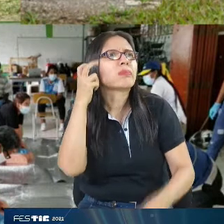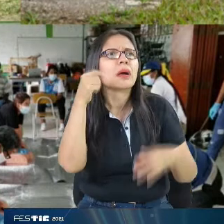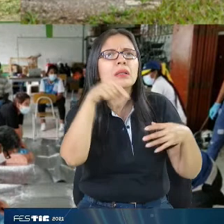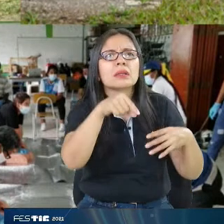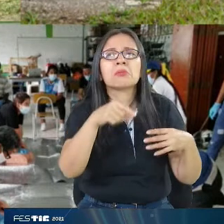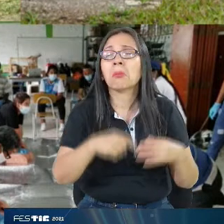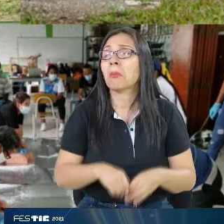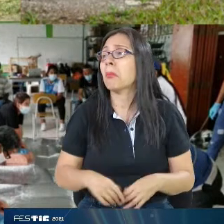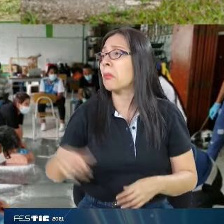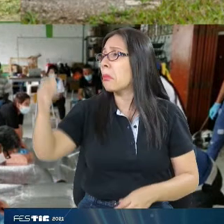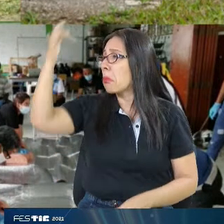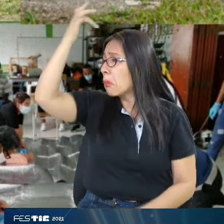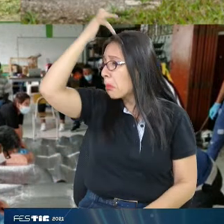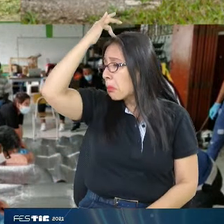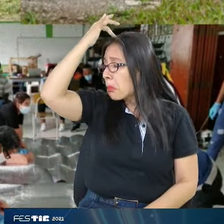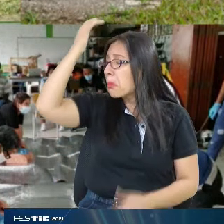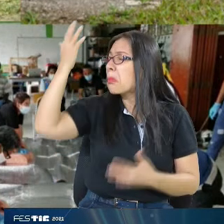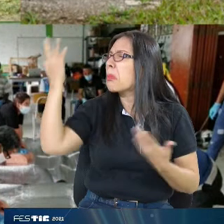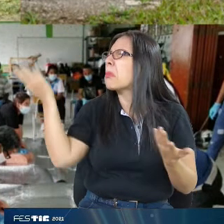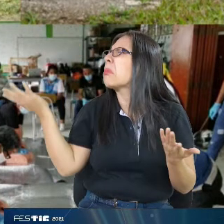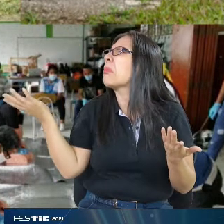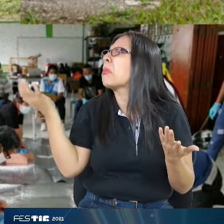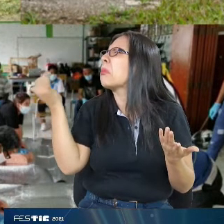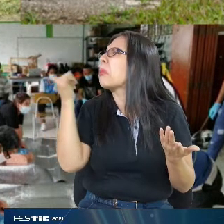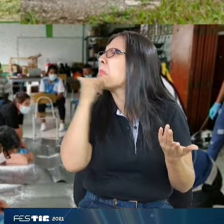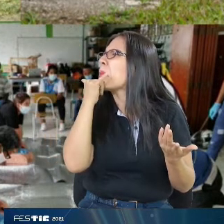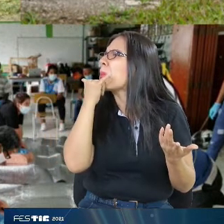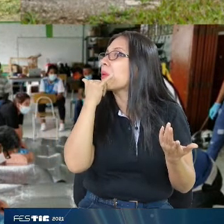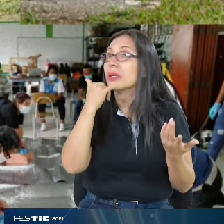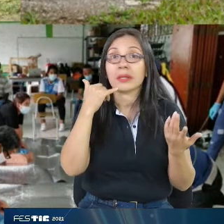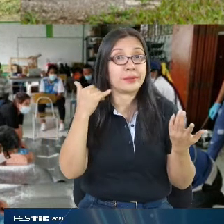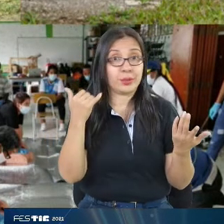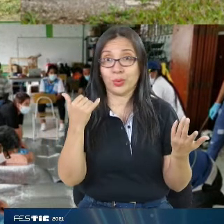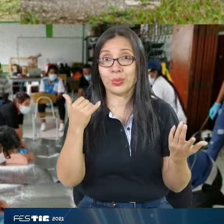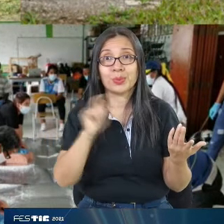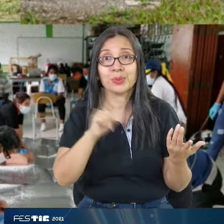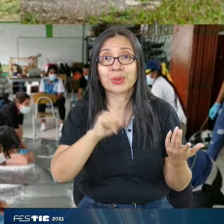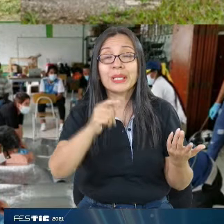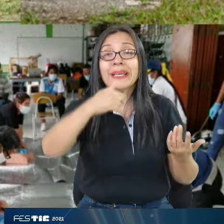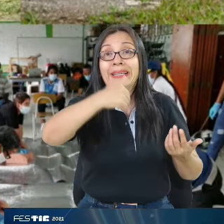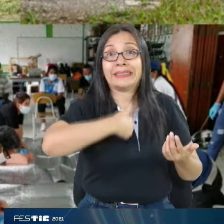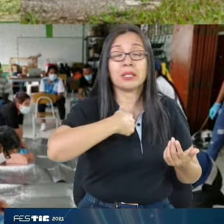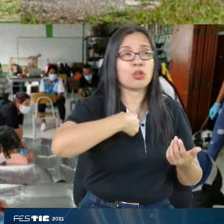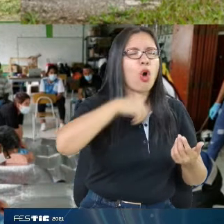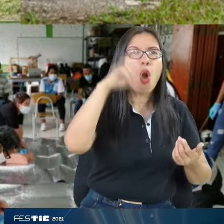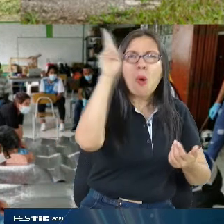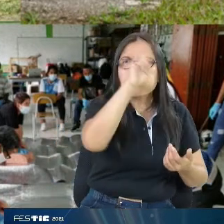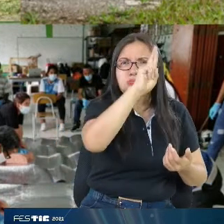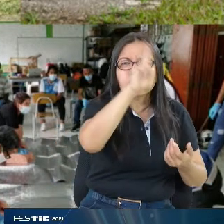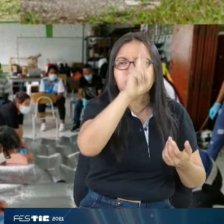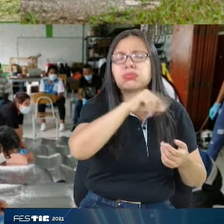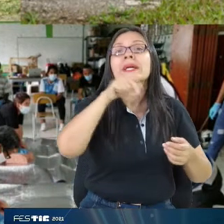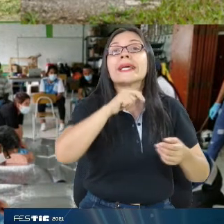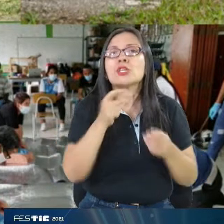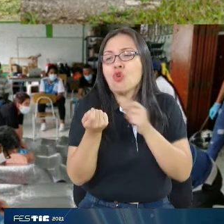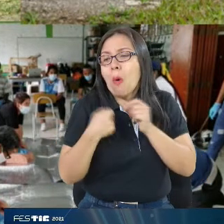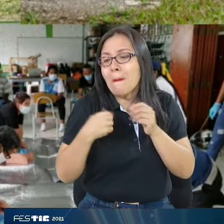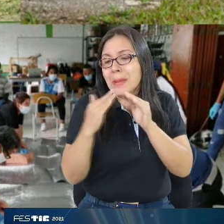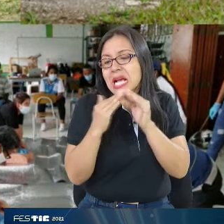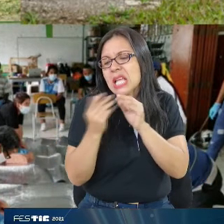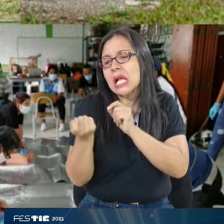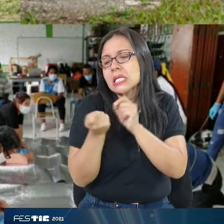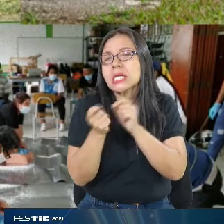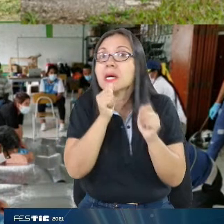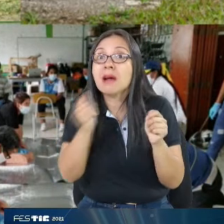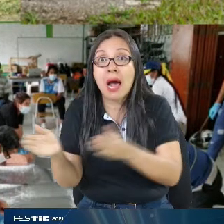referencia. Si, si sonó la alarma y yo vivo cerca de la ribera de un río, ¿qué tengo que hacer? Entonces, si estoy en una vivienda, por ejemplo, de dos pisos, ¿qué